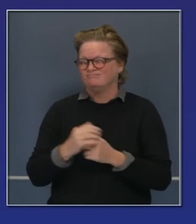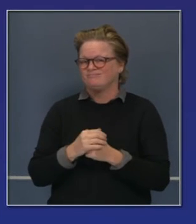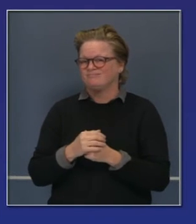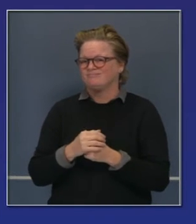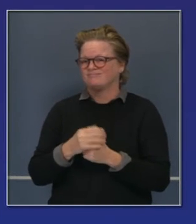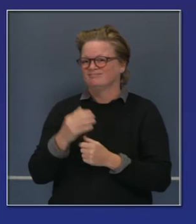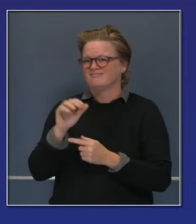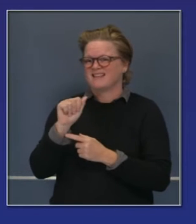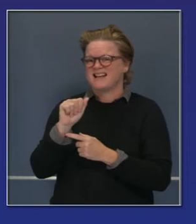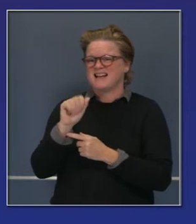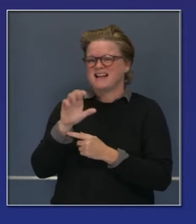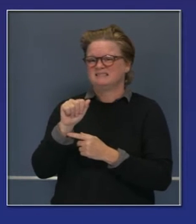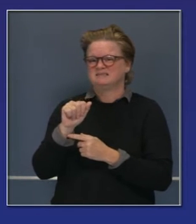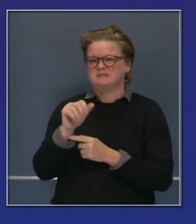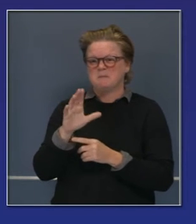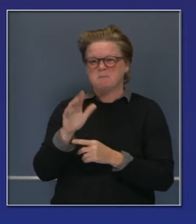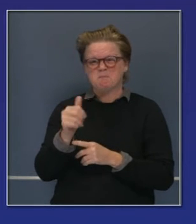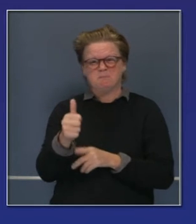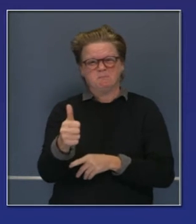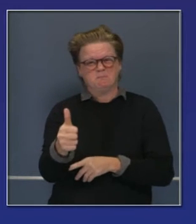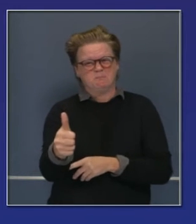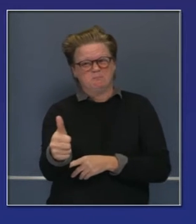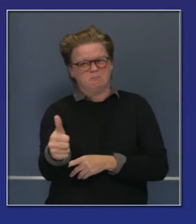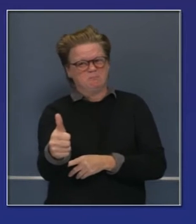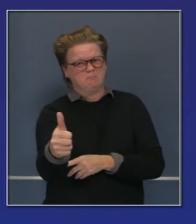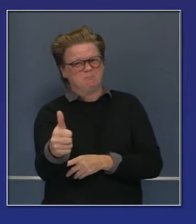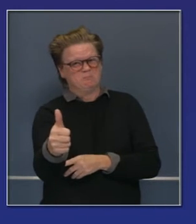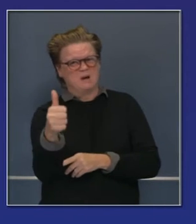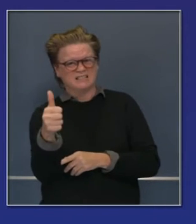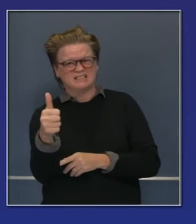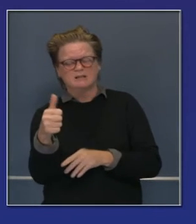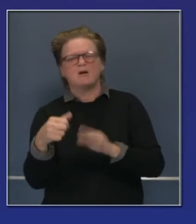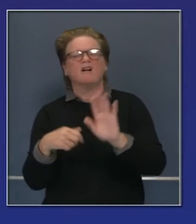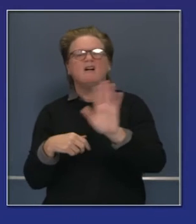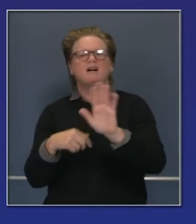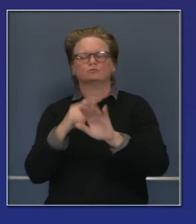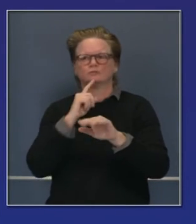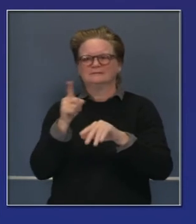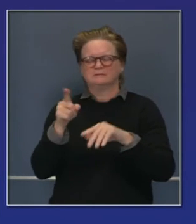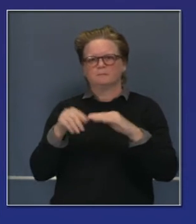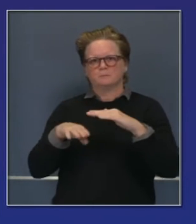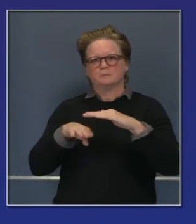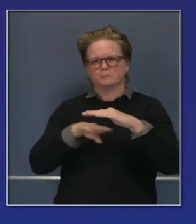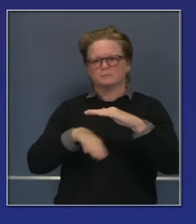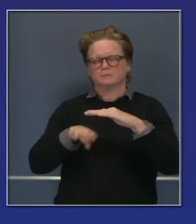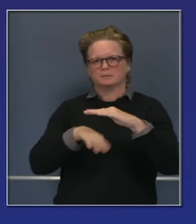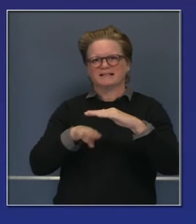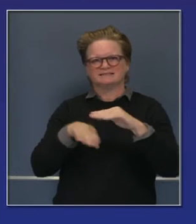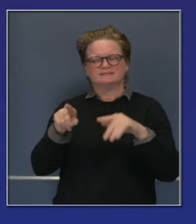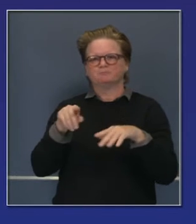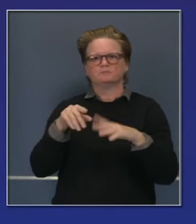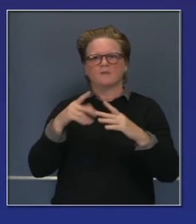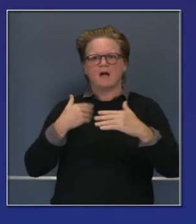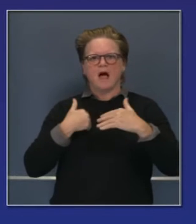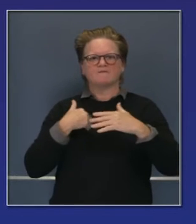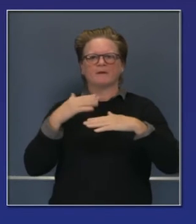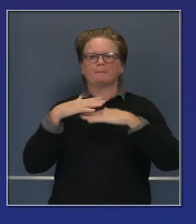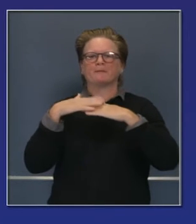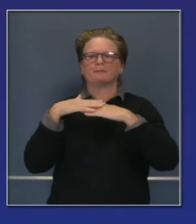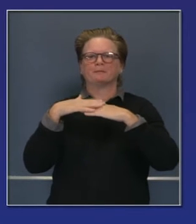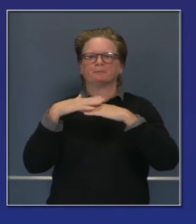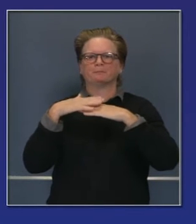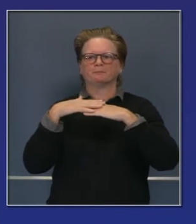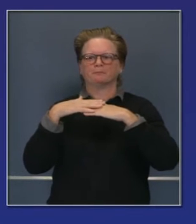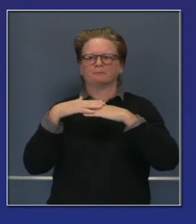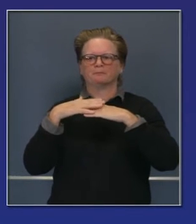techo. Lo vimos como un piso, como una oportunidad de construir encima de él. Algo que no se ha hecho en ningún otro estado del